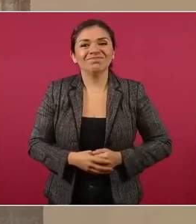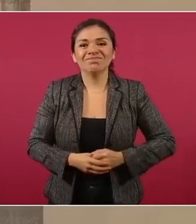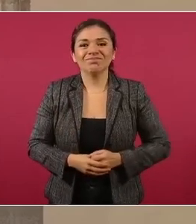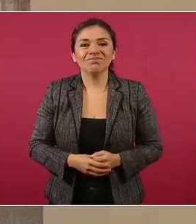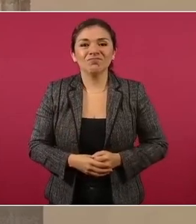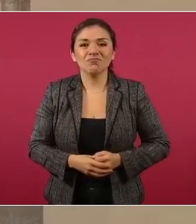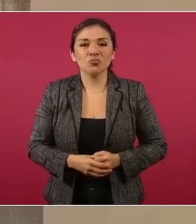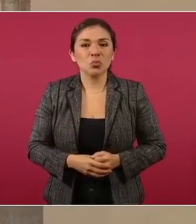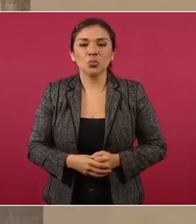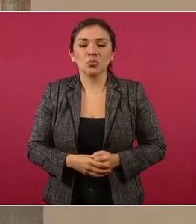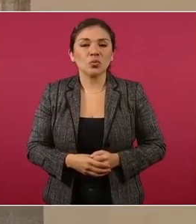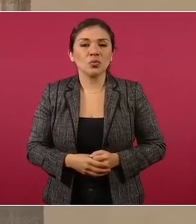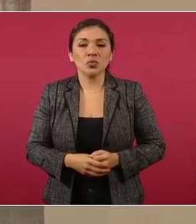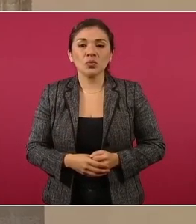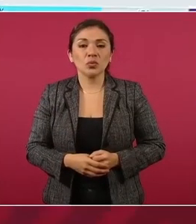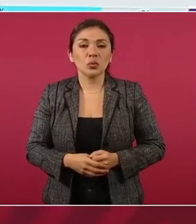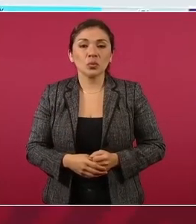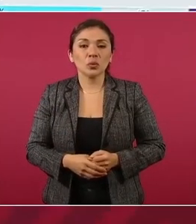no ayuda.